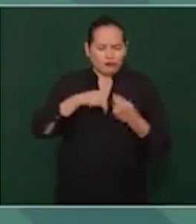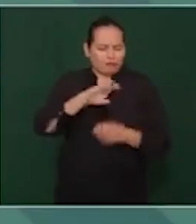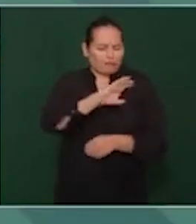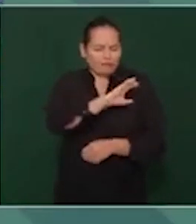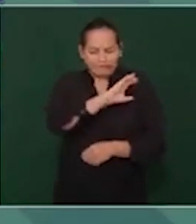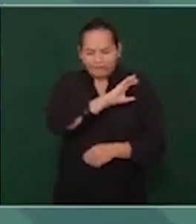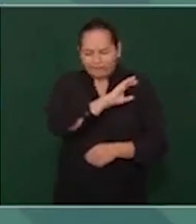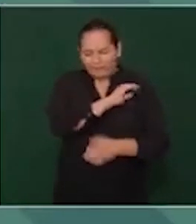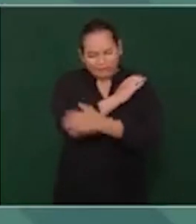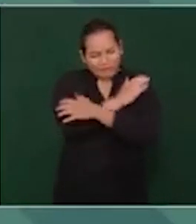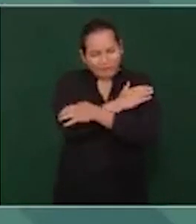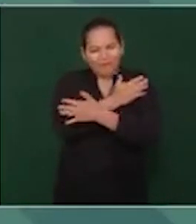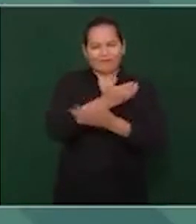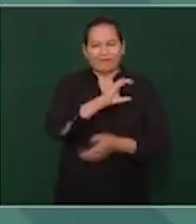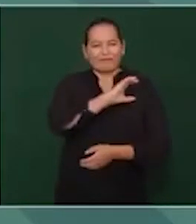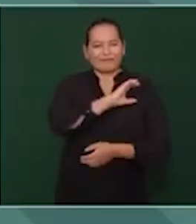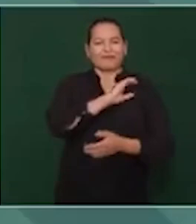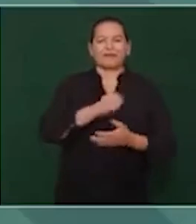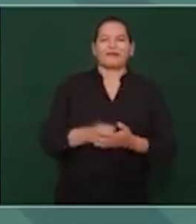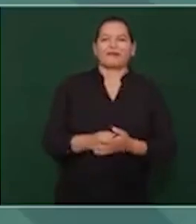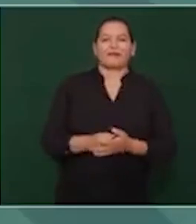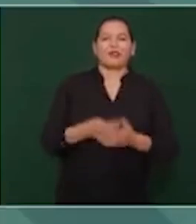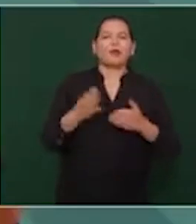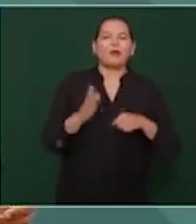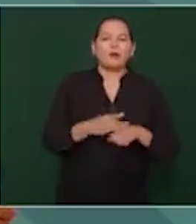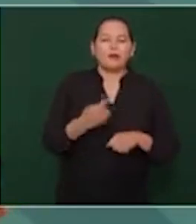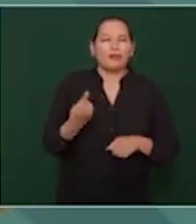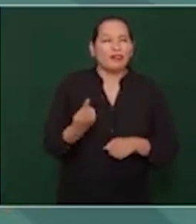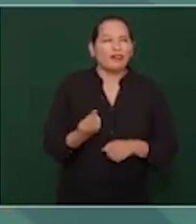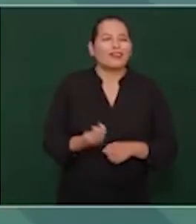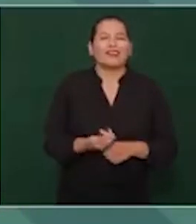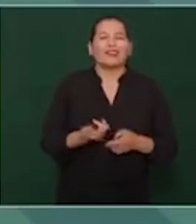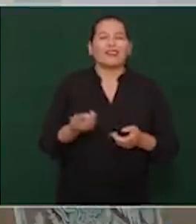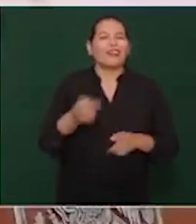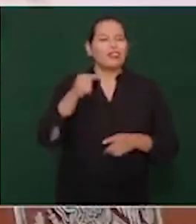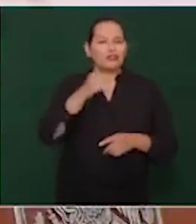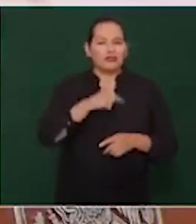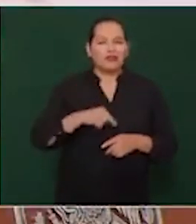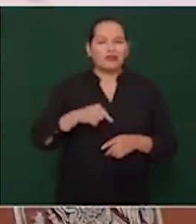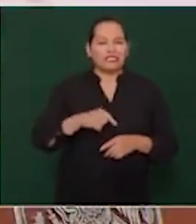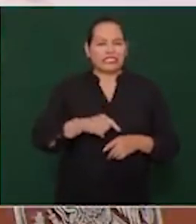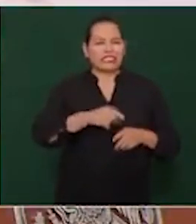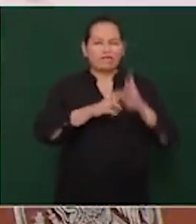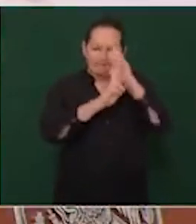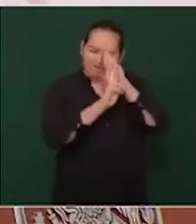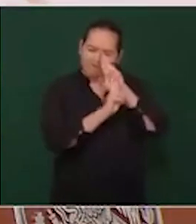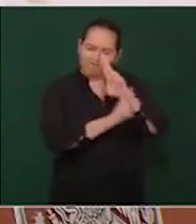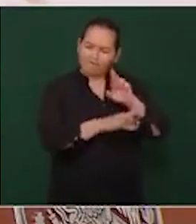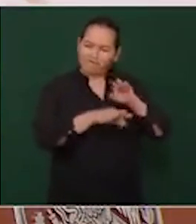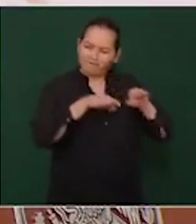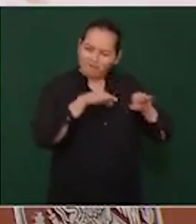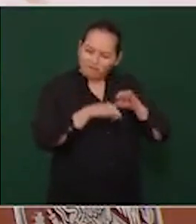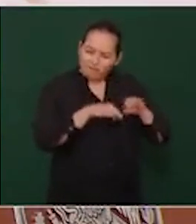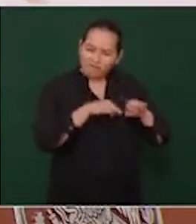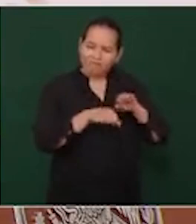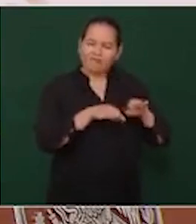Los queremos porque son un ejemplo de trabajo y de